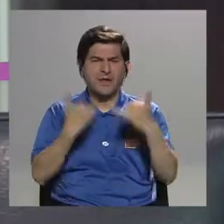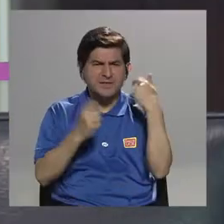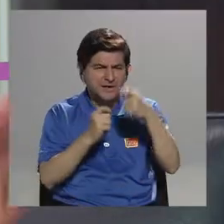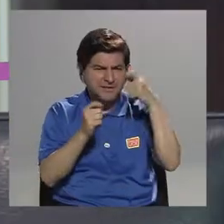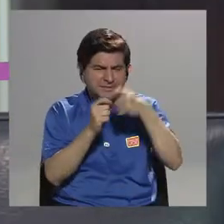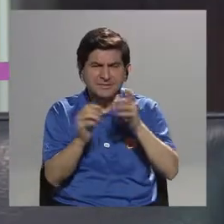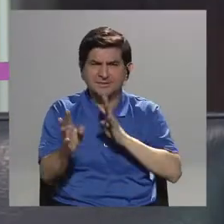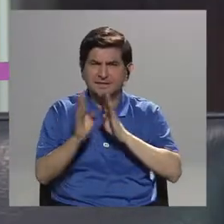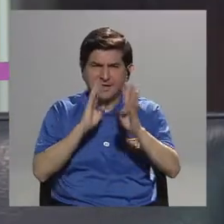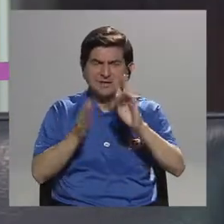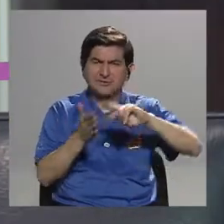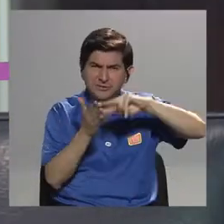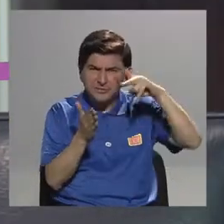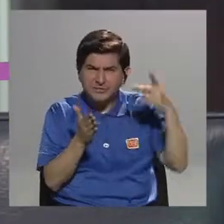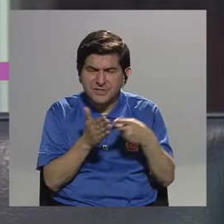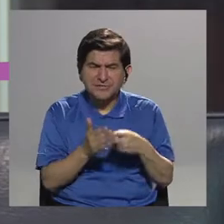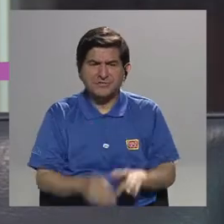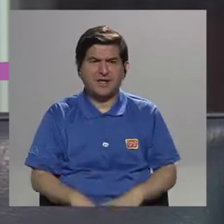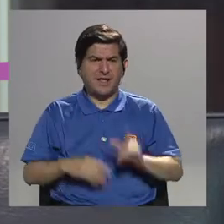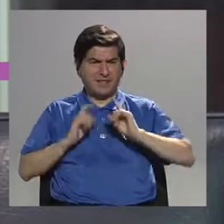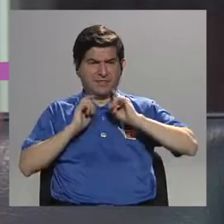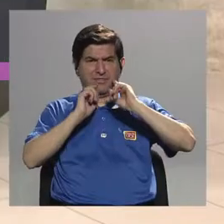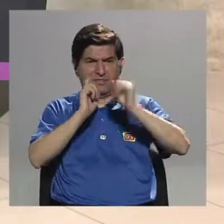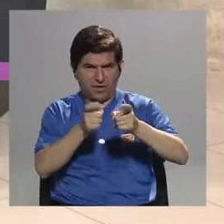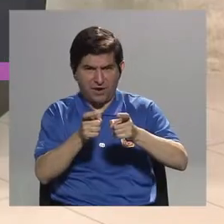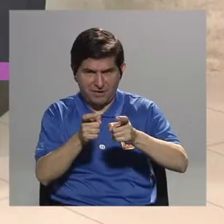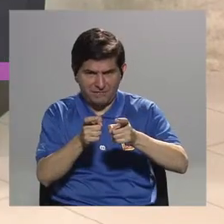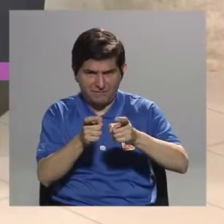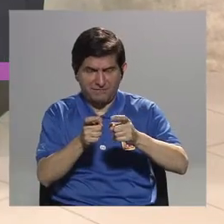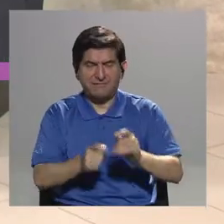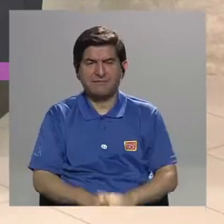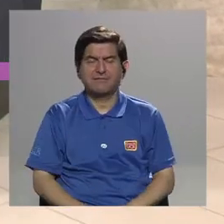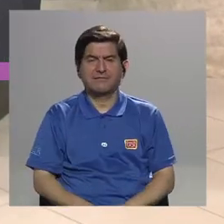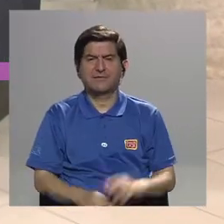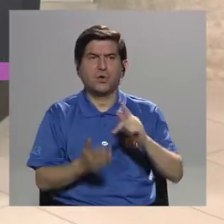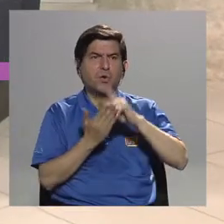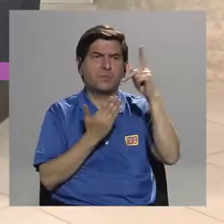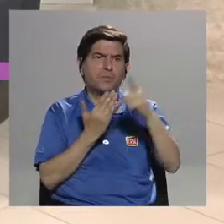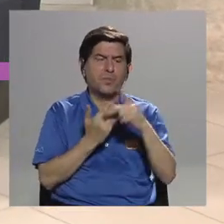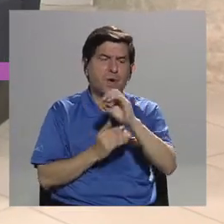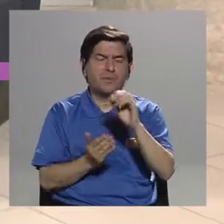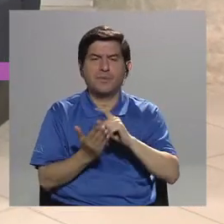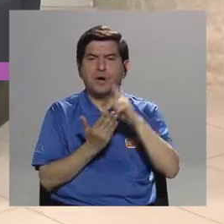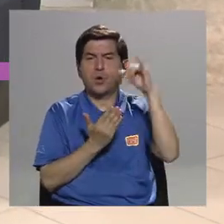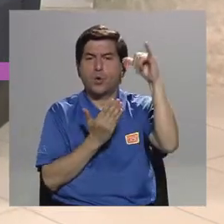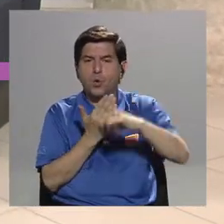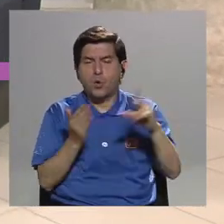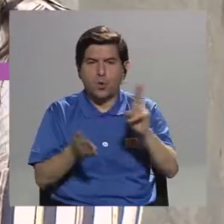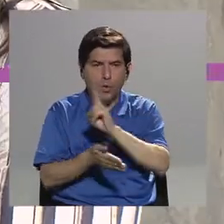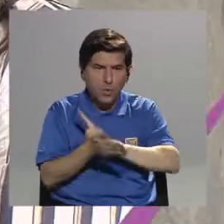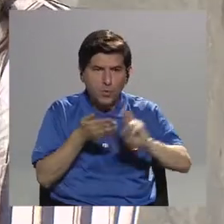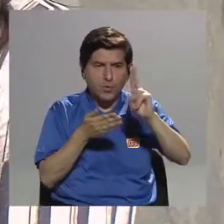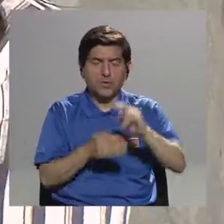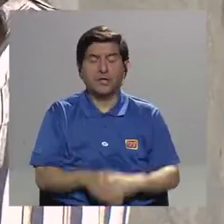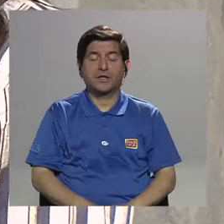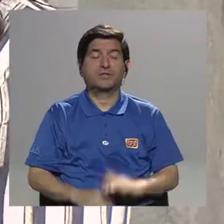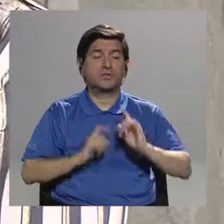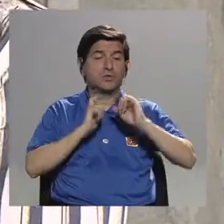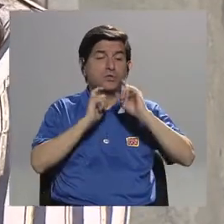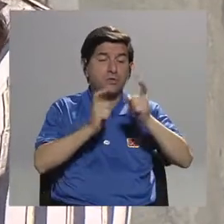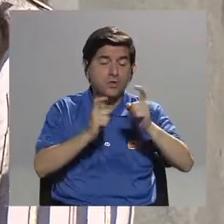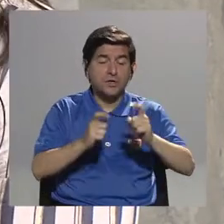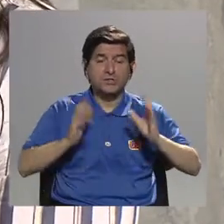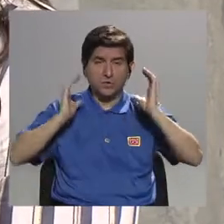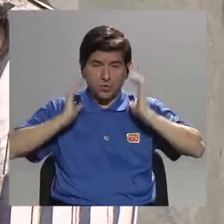ya específicamente de lo que es la donación, ¿verdad? Bueno, el programa o el proyecto que tiene la universidad. En el caso de la